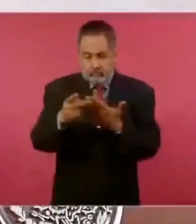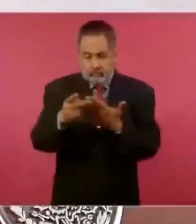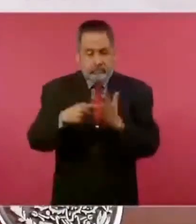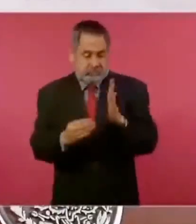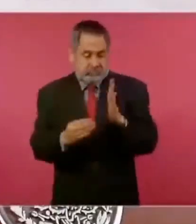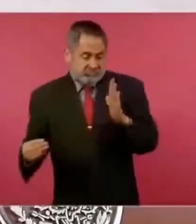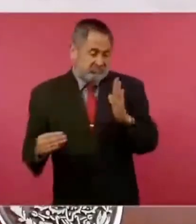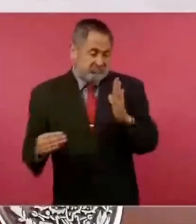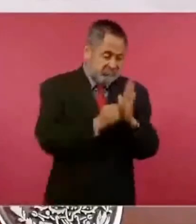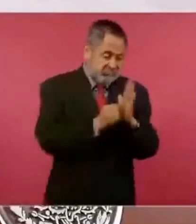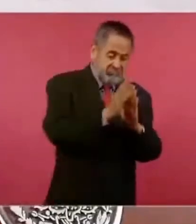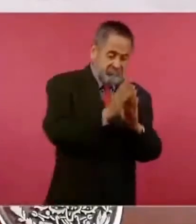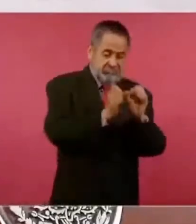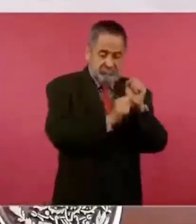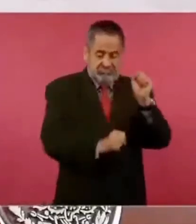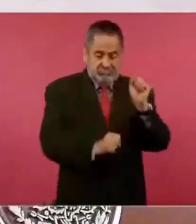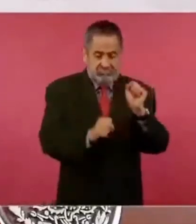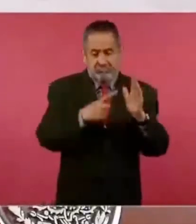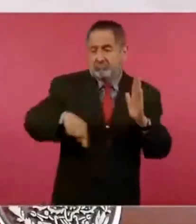constitucionales,